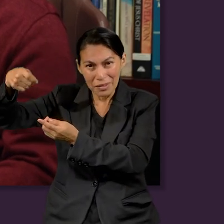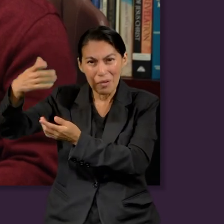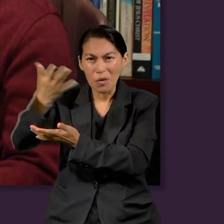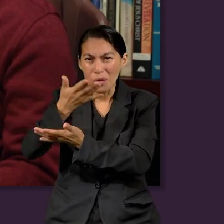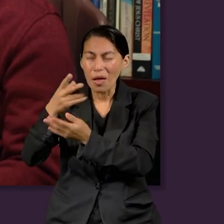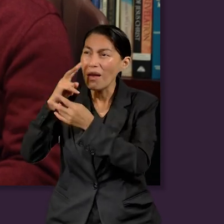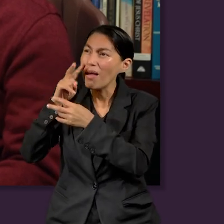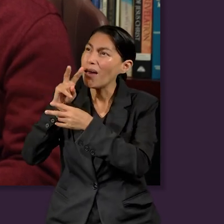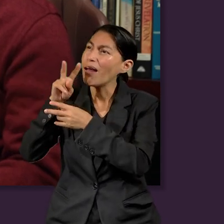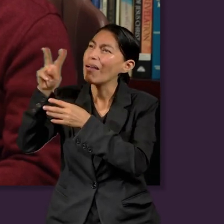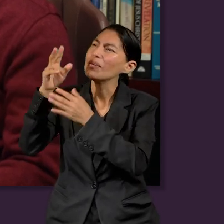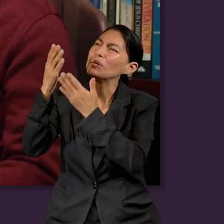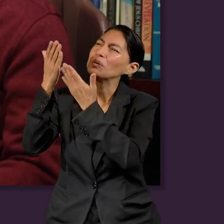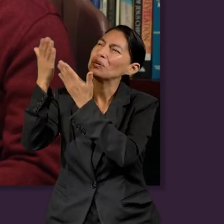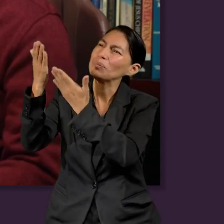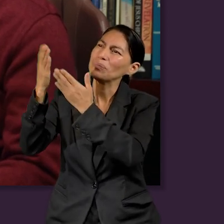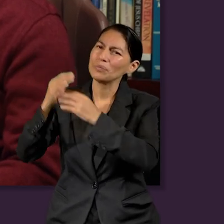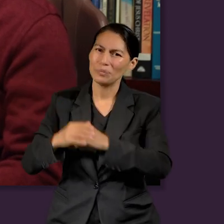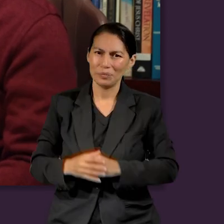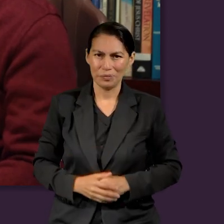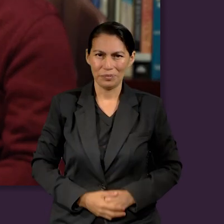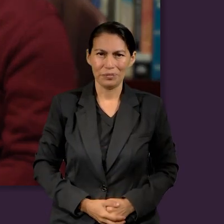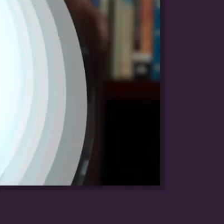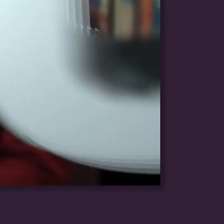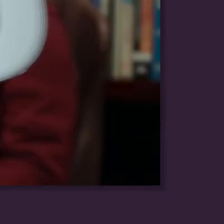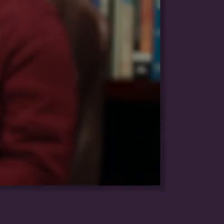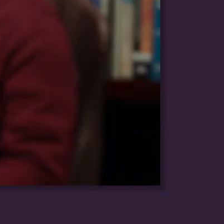sus ojos en las cosas celestiales.